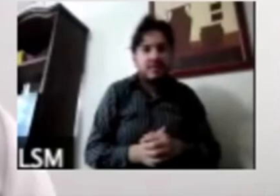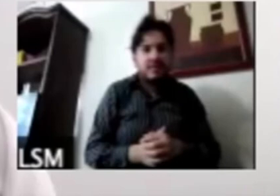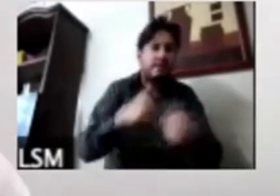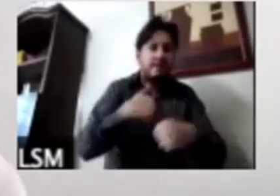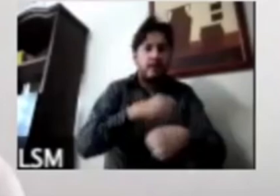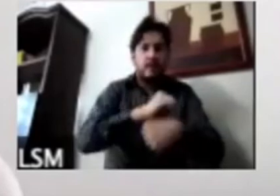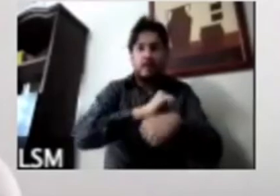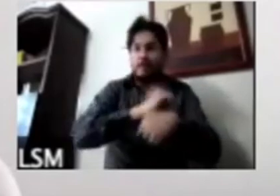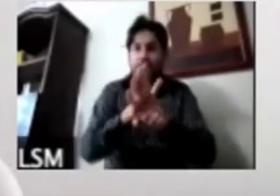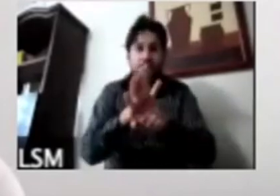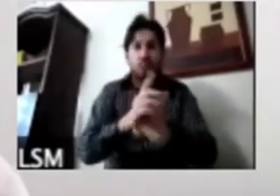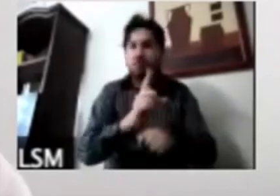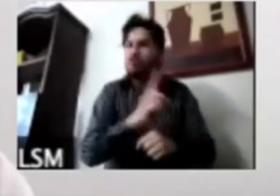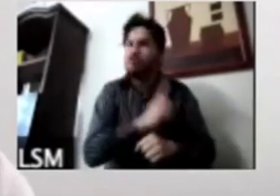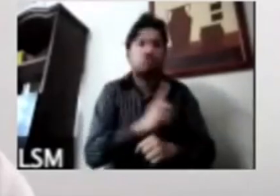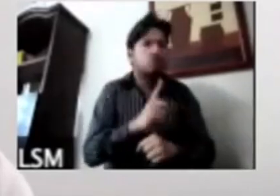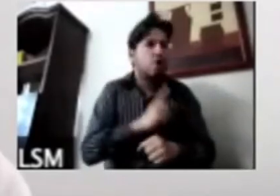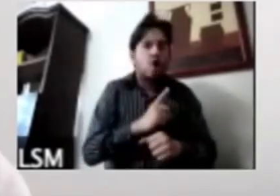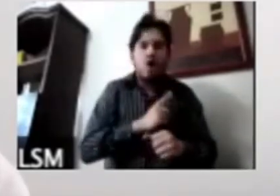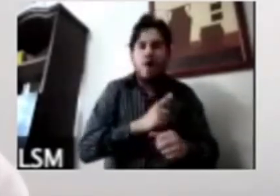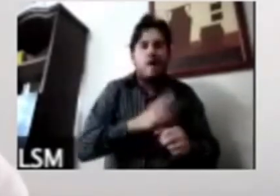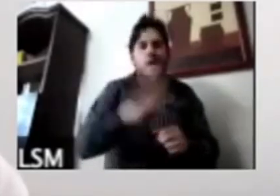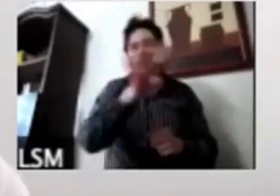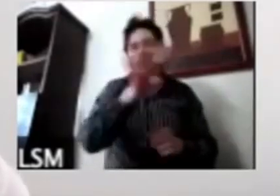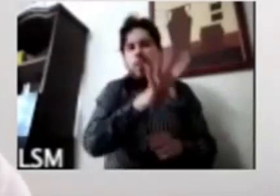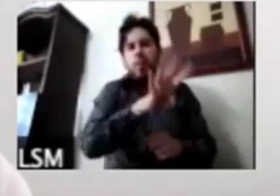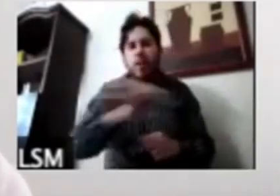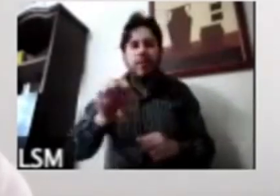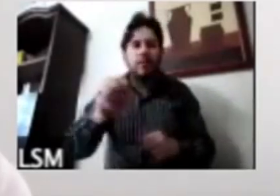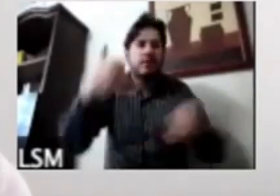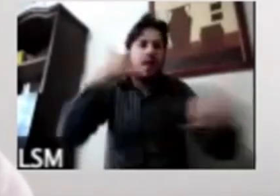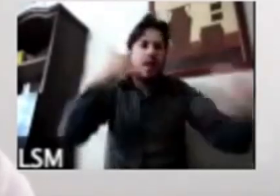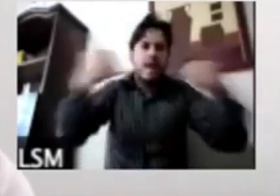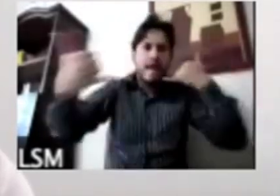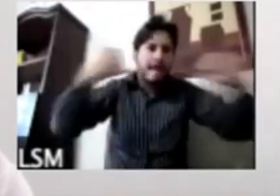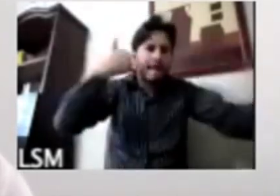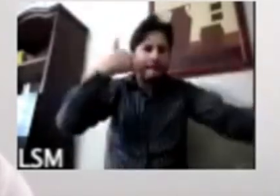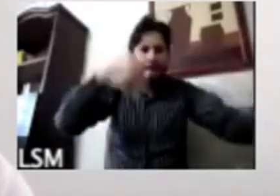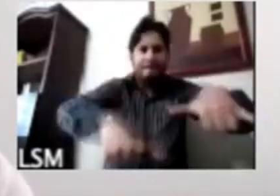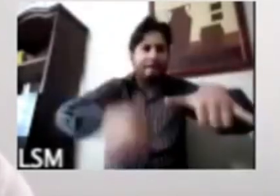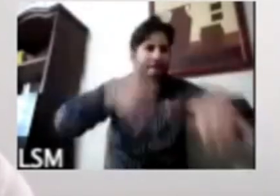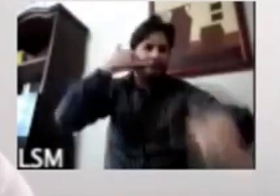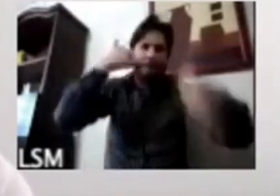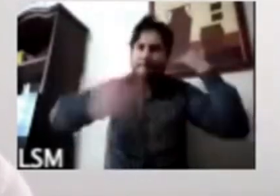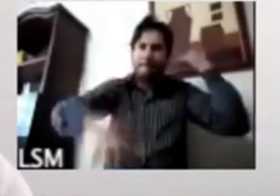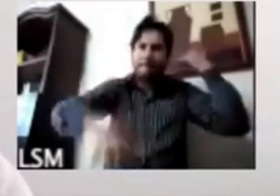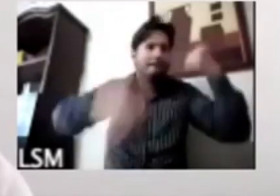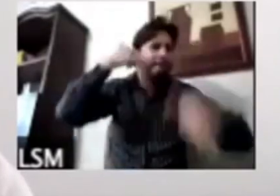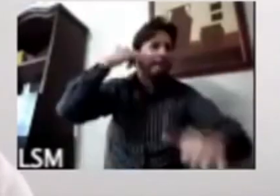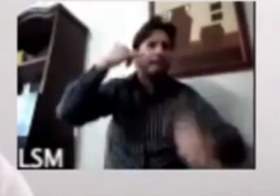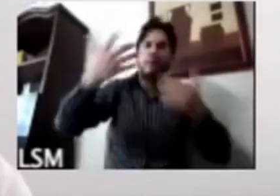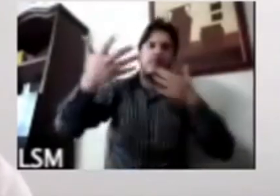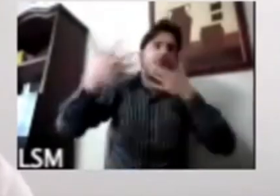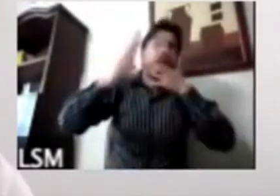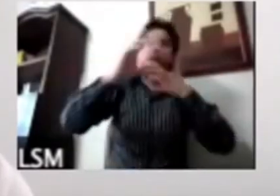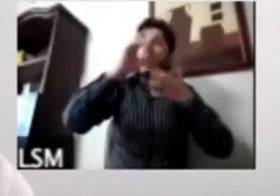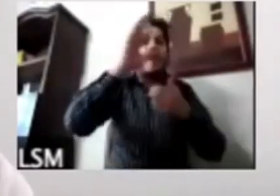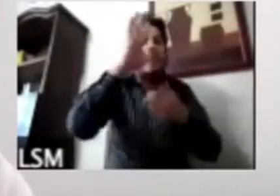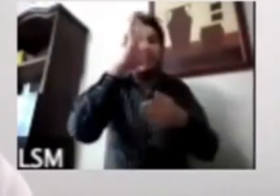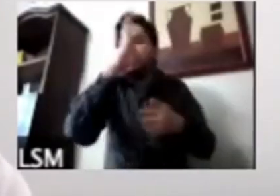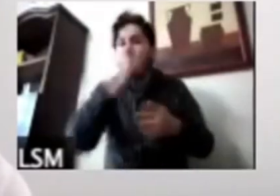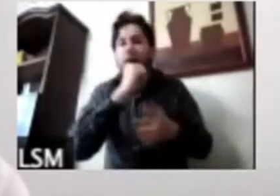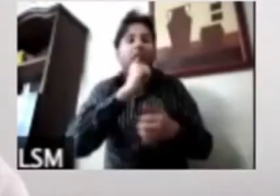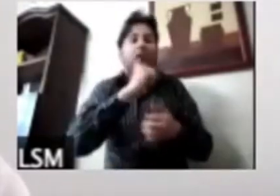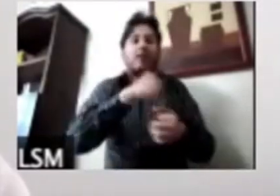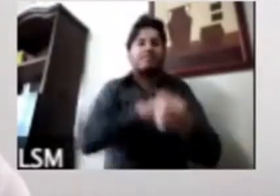encuestas nacionales de 400 casos telefónicas entonces no podemos tener digamos que un un acercamiento